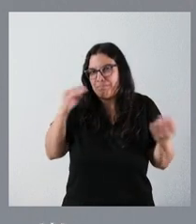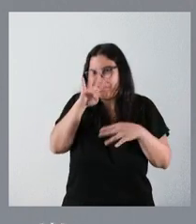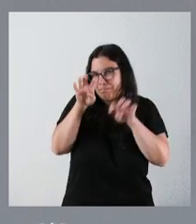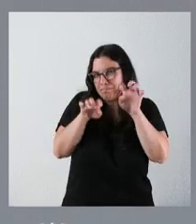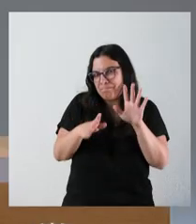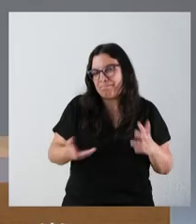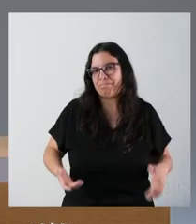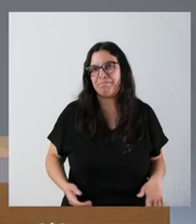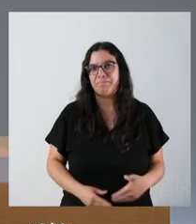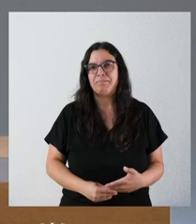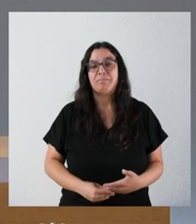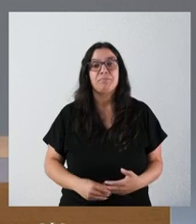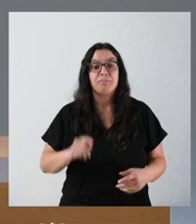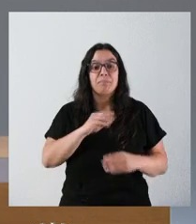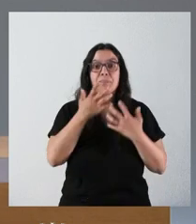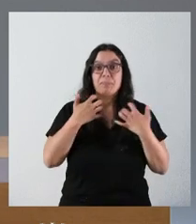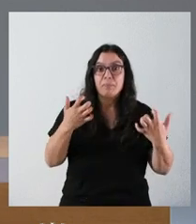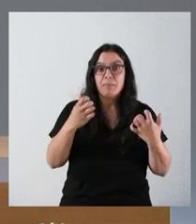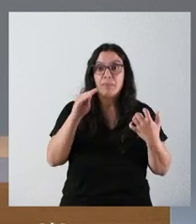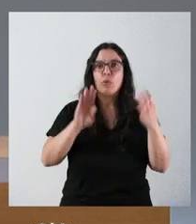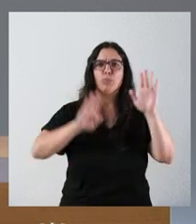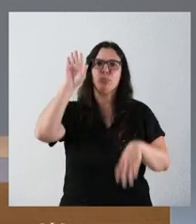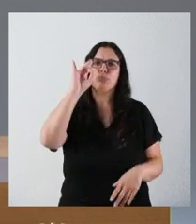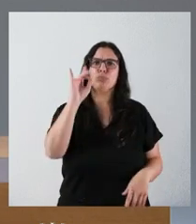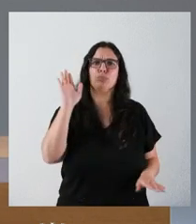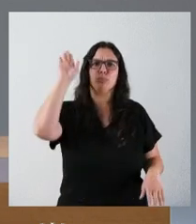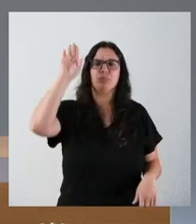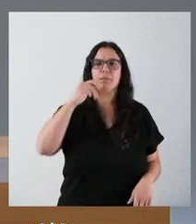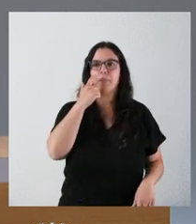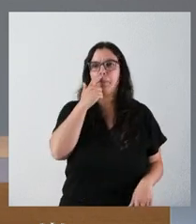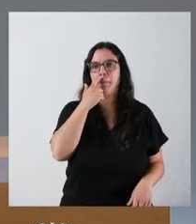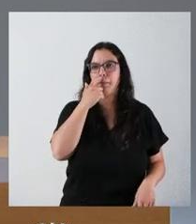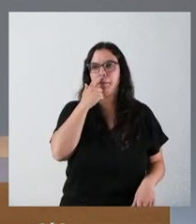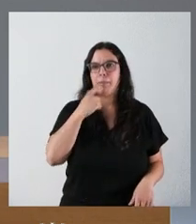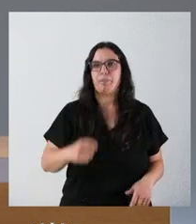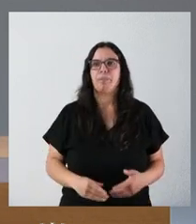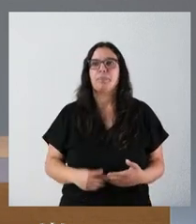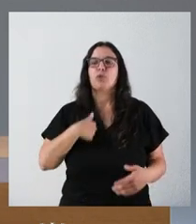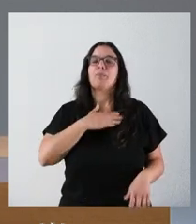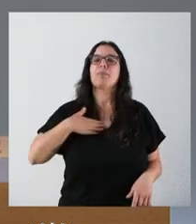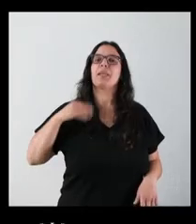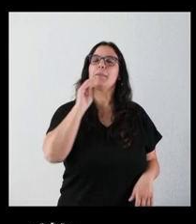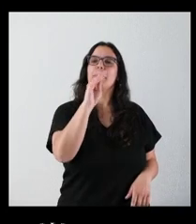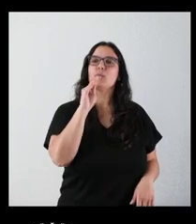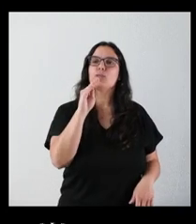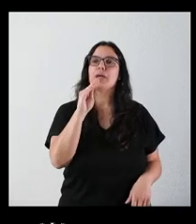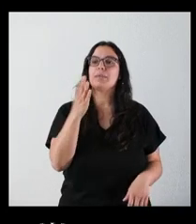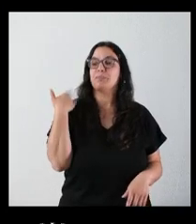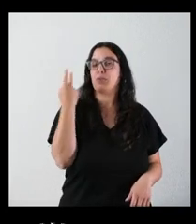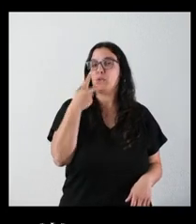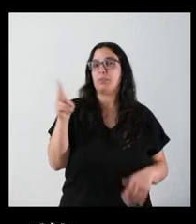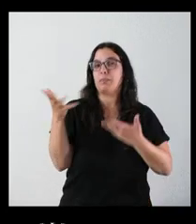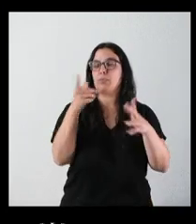SEÑORA Si no hay más preguntas en la sala… Vale. Sí, a ver, le quería preguntar. Hace un par de semanas